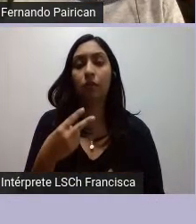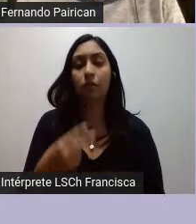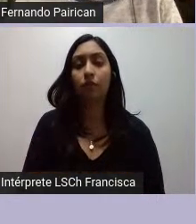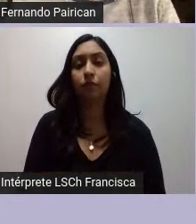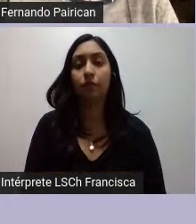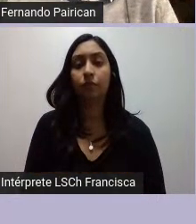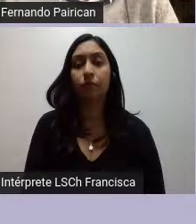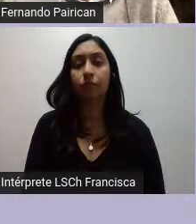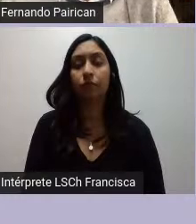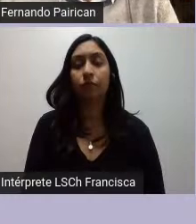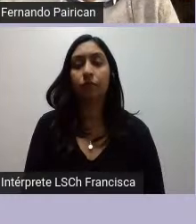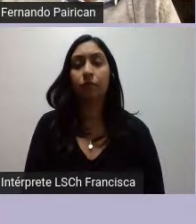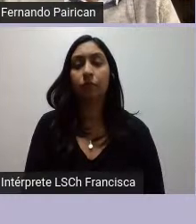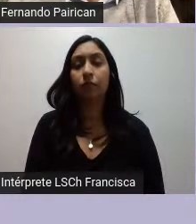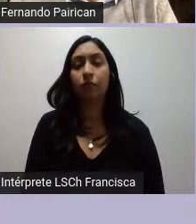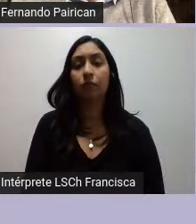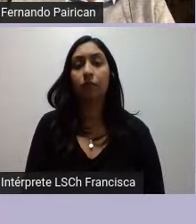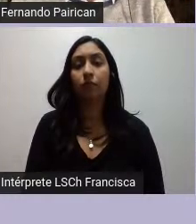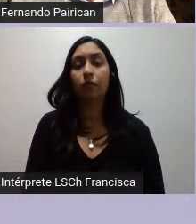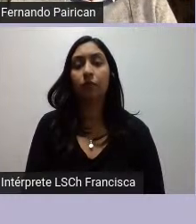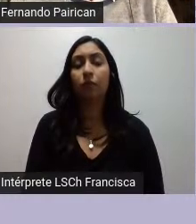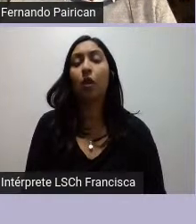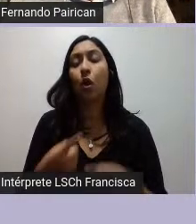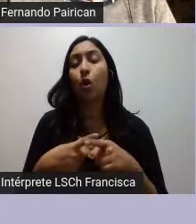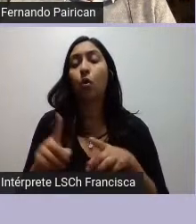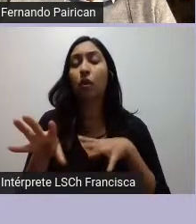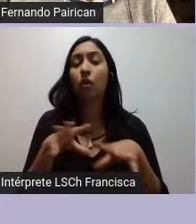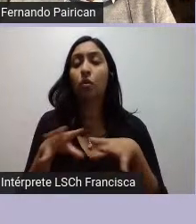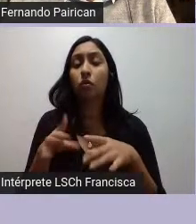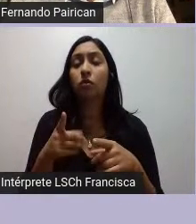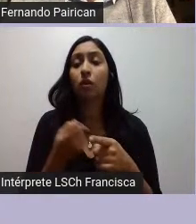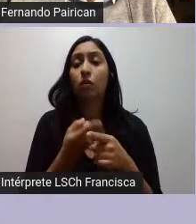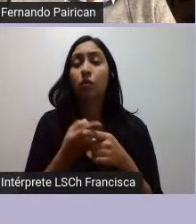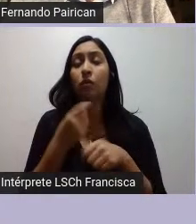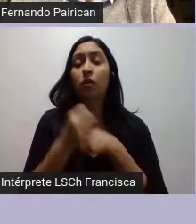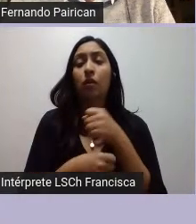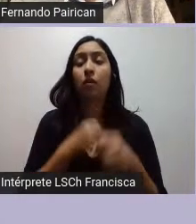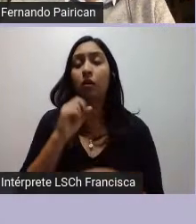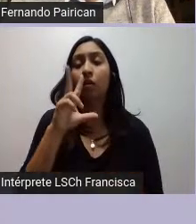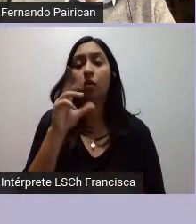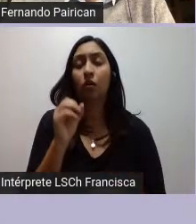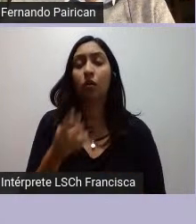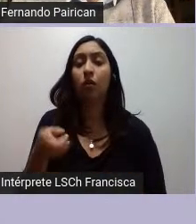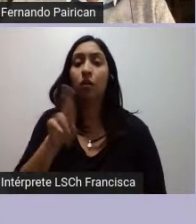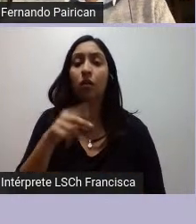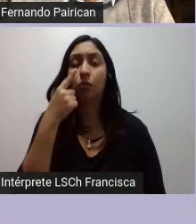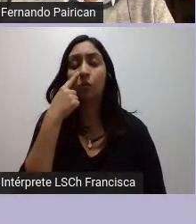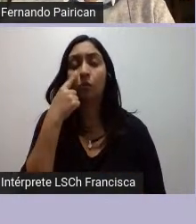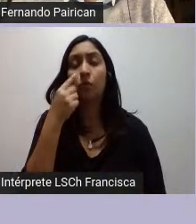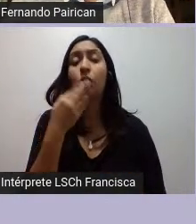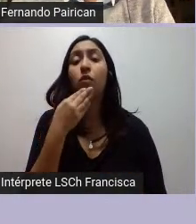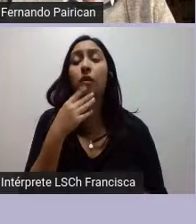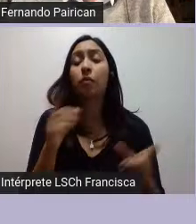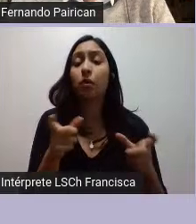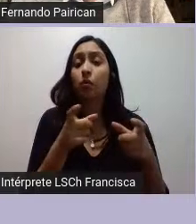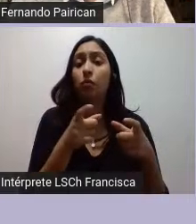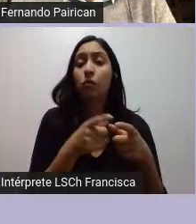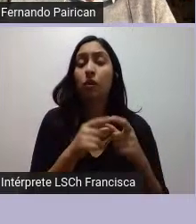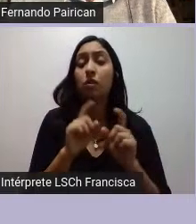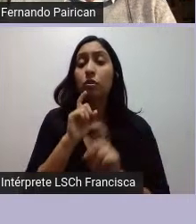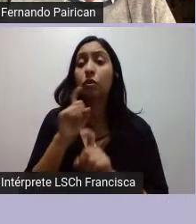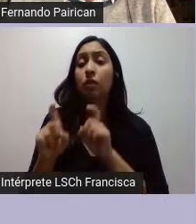Otro aspecto que se debate en la década de los 80 son los reconocimientos o corporaciones de defensa y promoción de los derechos